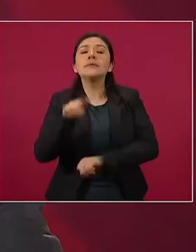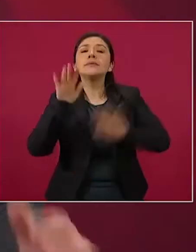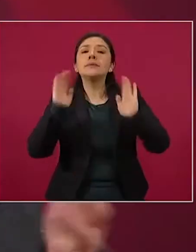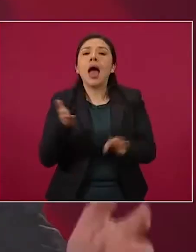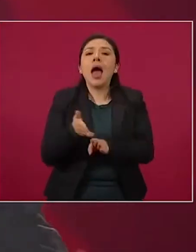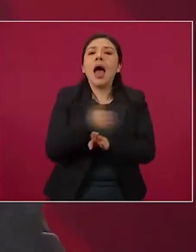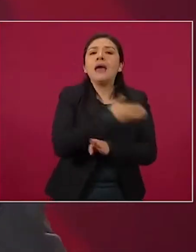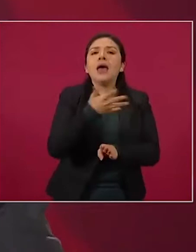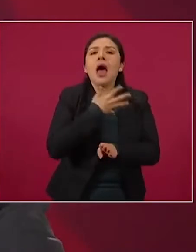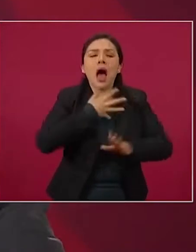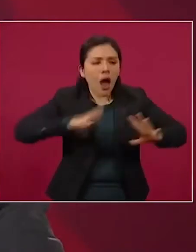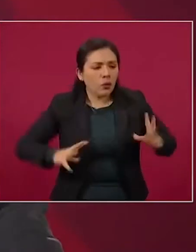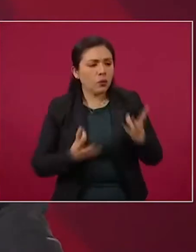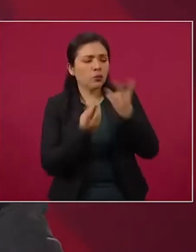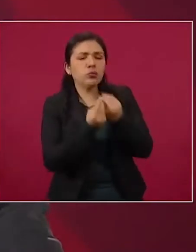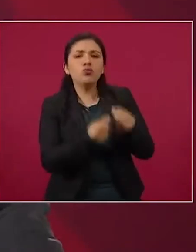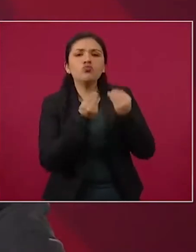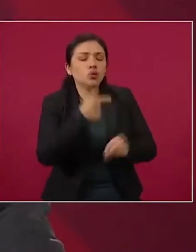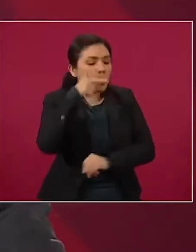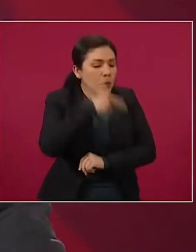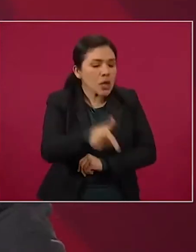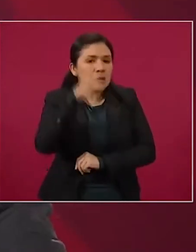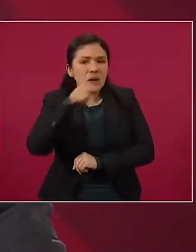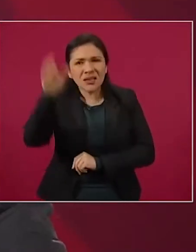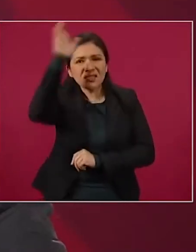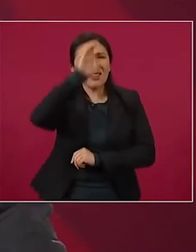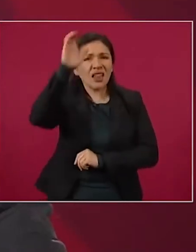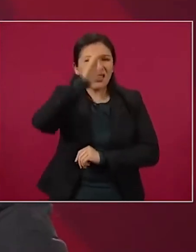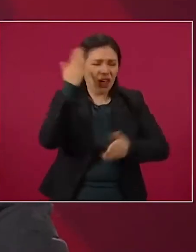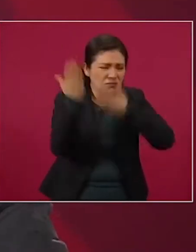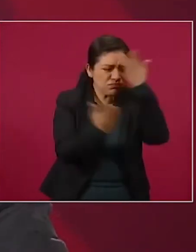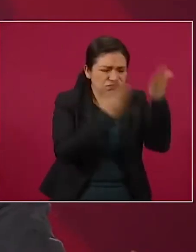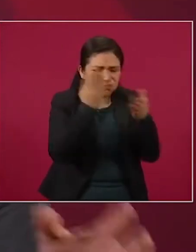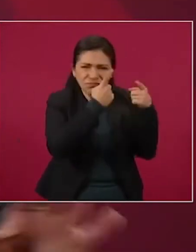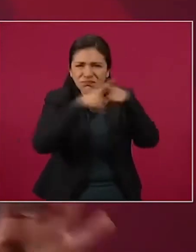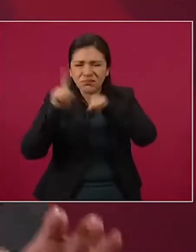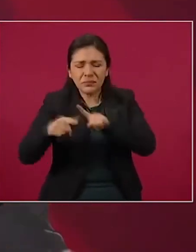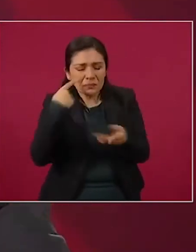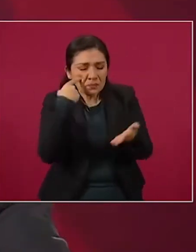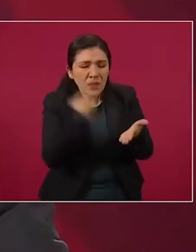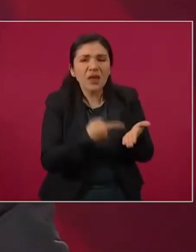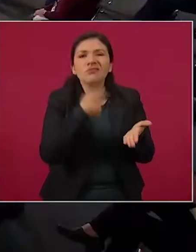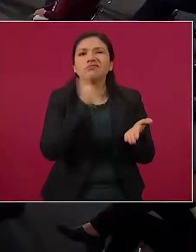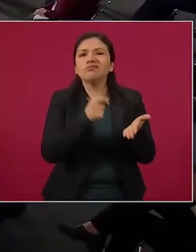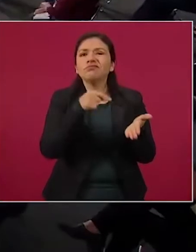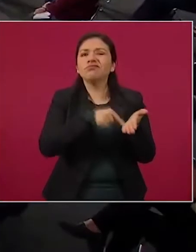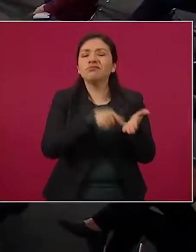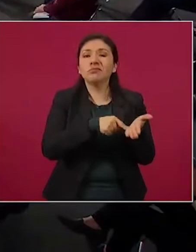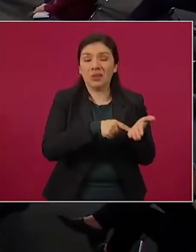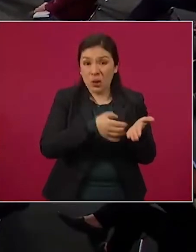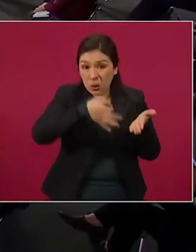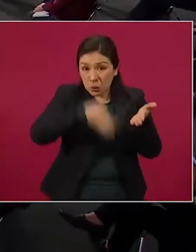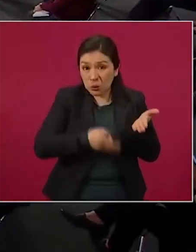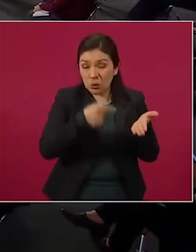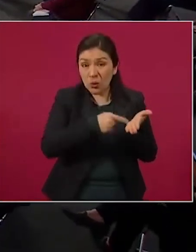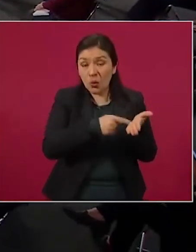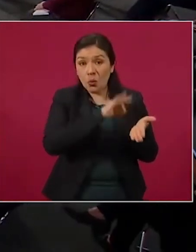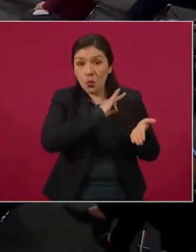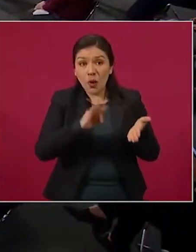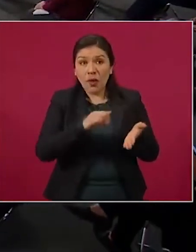acúmulo importante de evidencia científica a nivel mundial que permitía identificar que no había